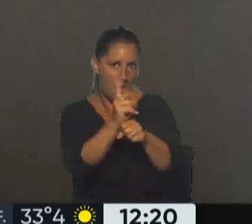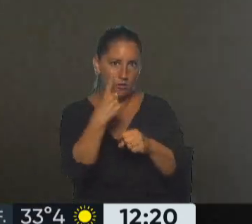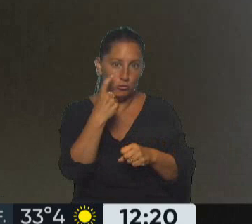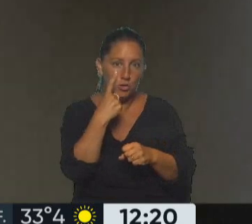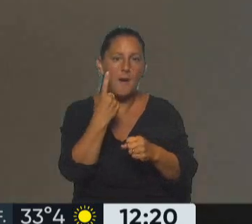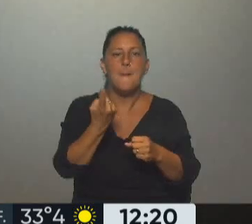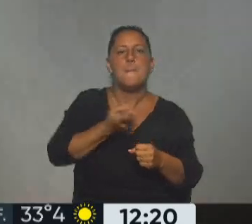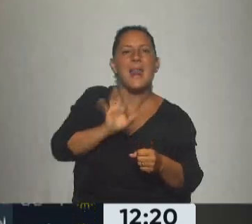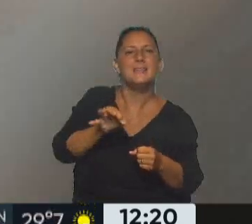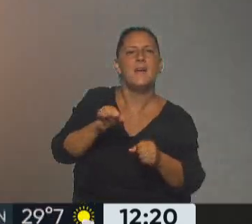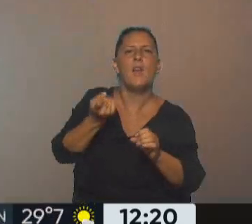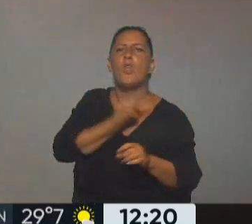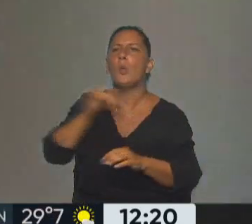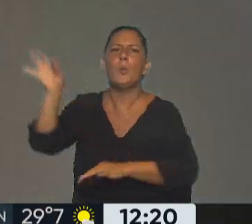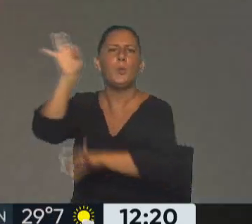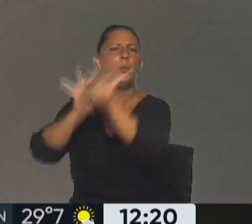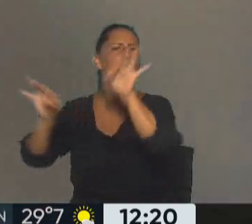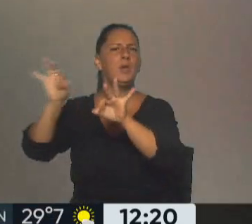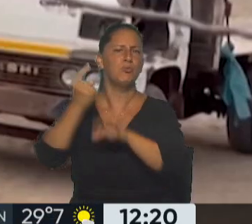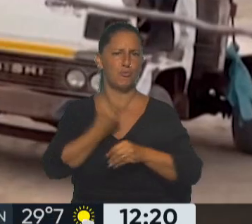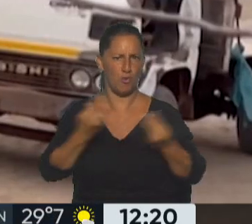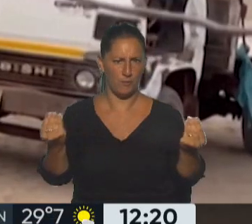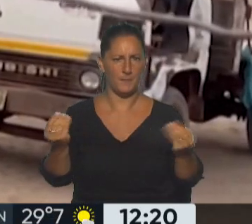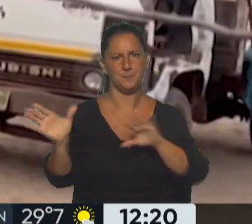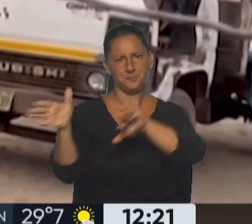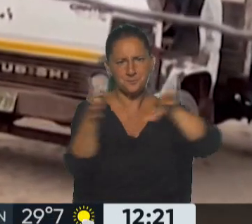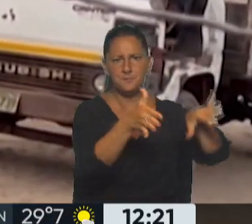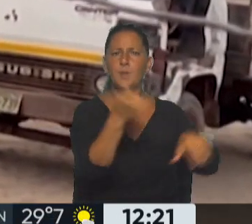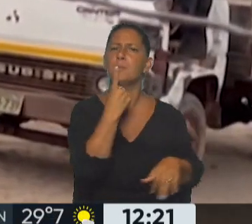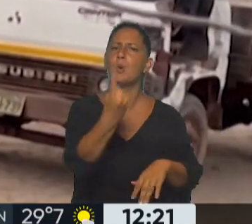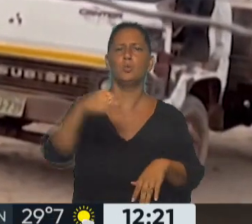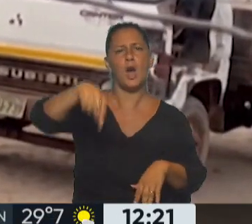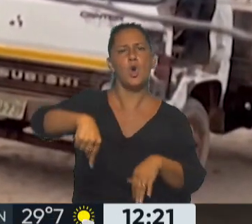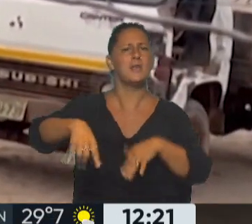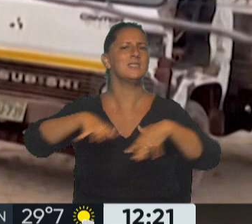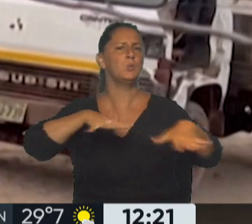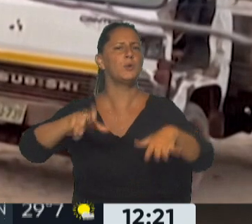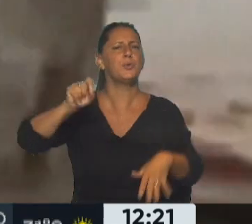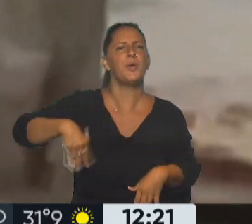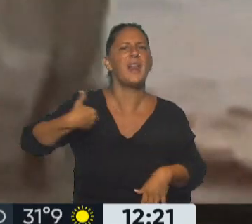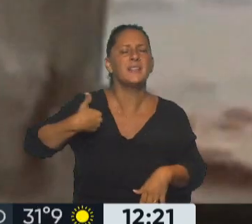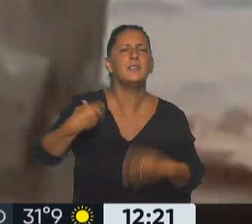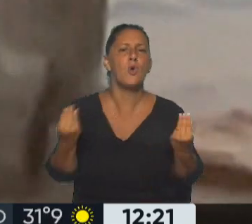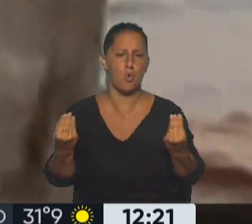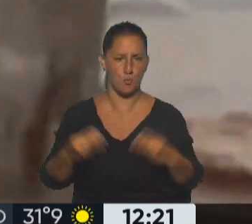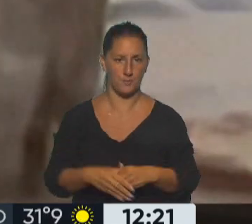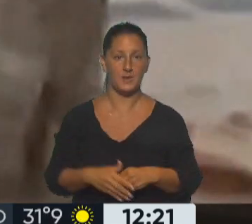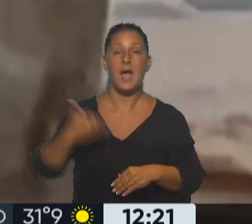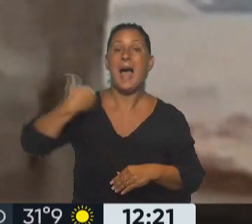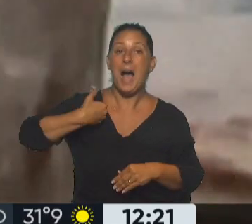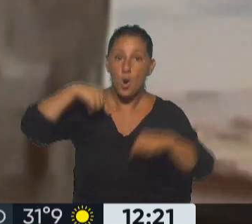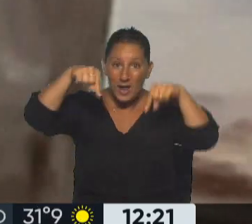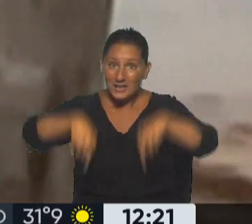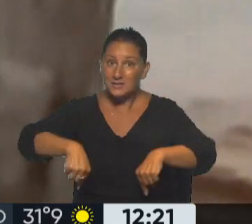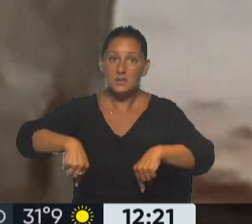dónde está circulando el virus. ¿Y en Argentina cómo estamos? ¿En cuanto a las alertas? Por ahora, Argentina está libre